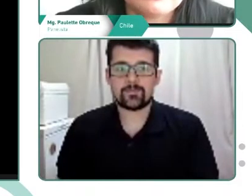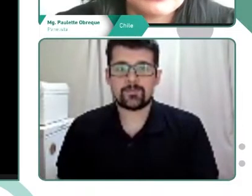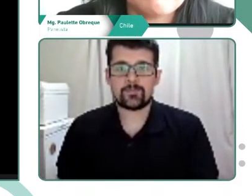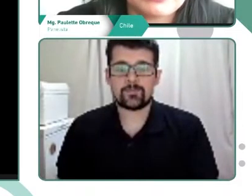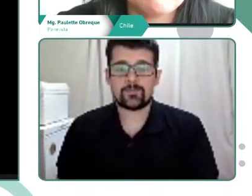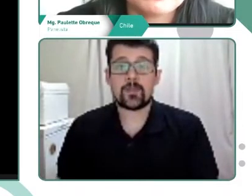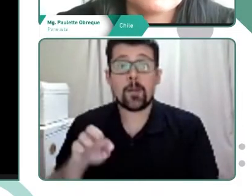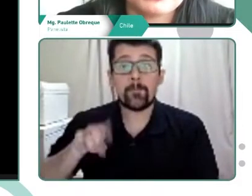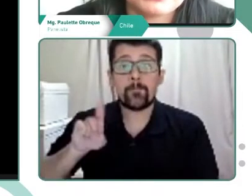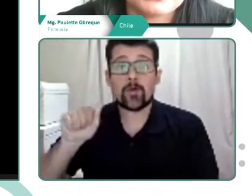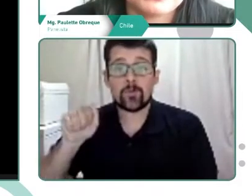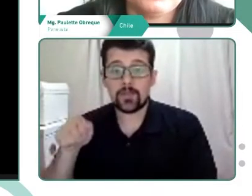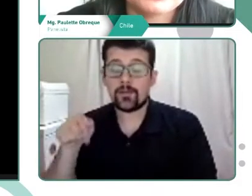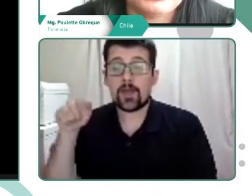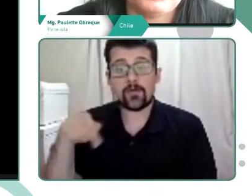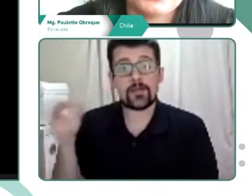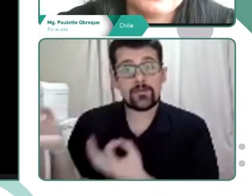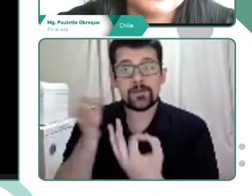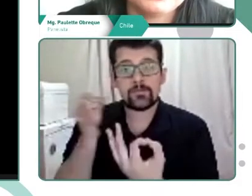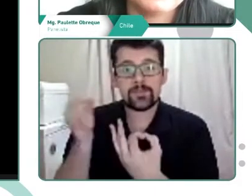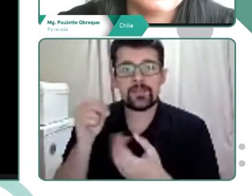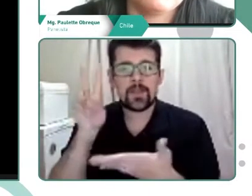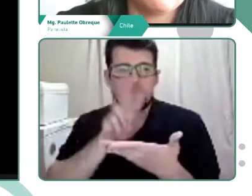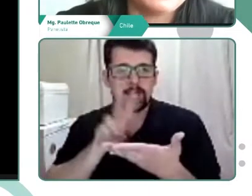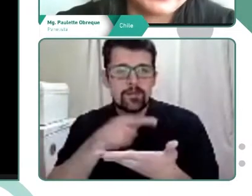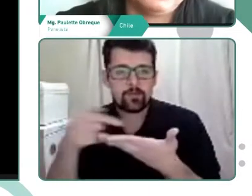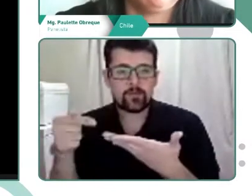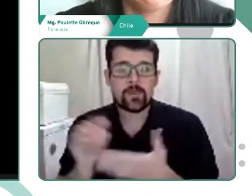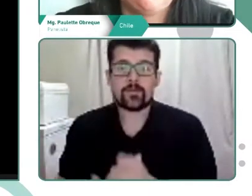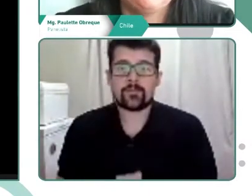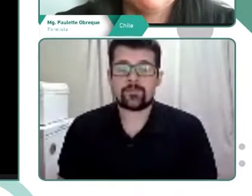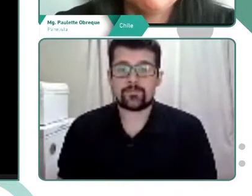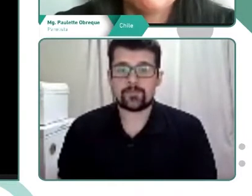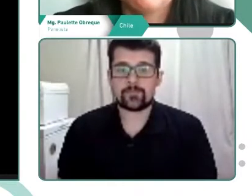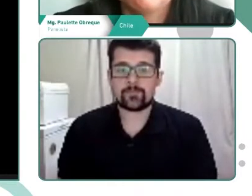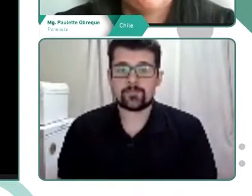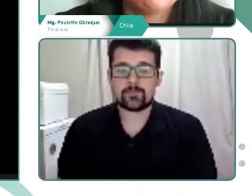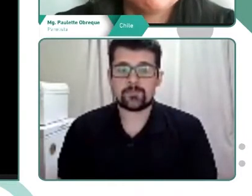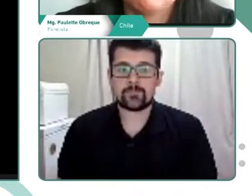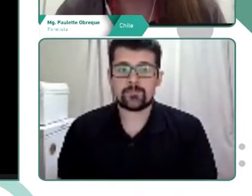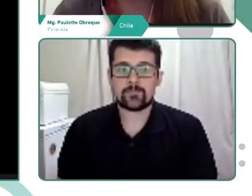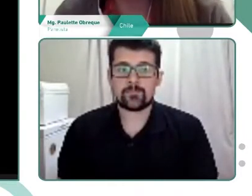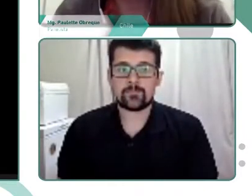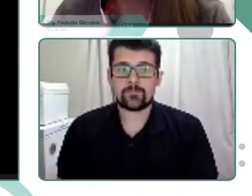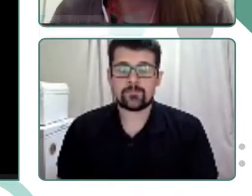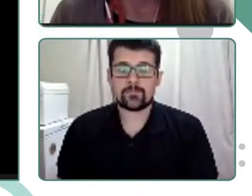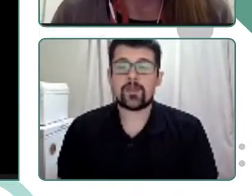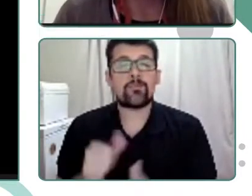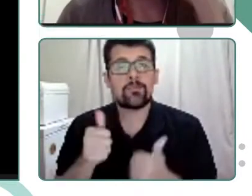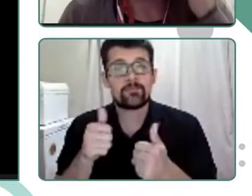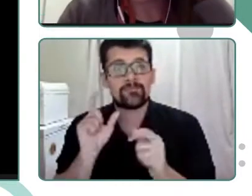Paula, ahora les va a hablar sobre la escritura situada y el género homenaje. Bien, gracias.